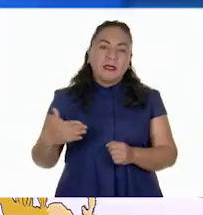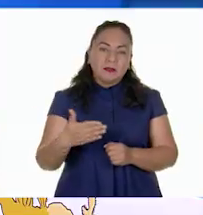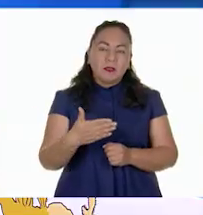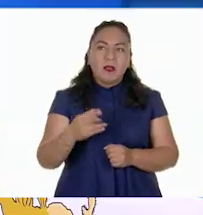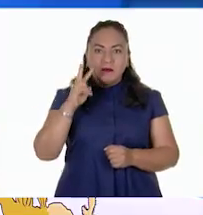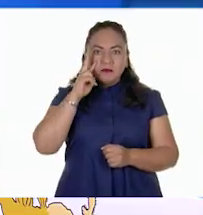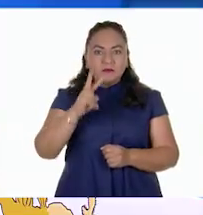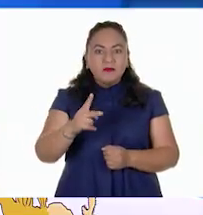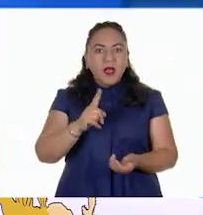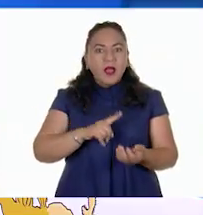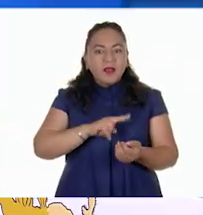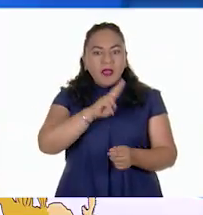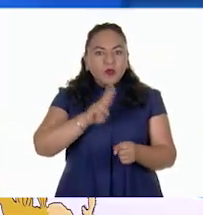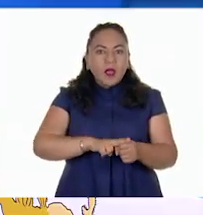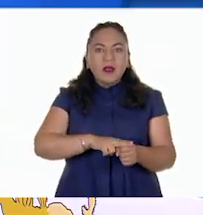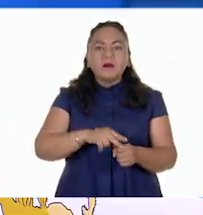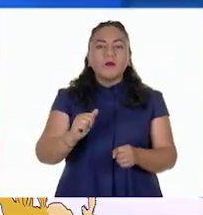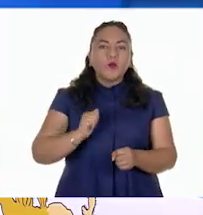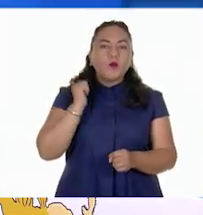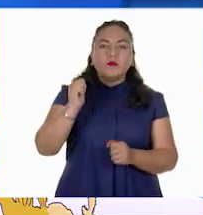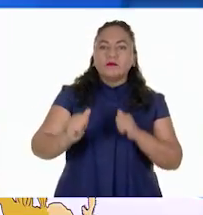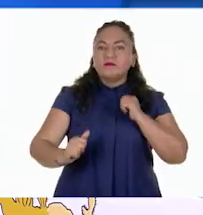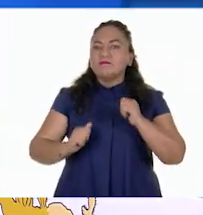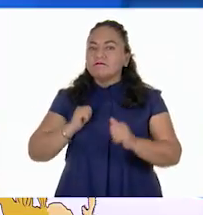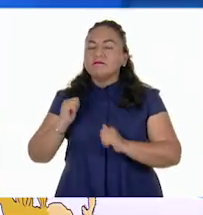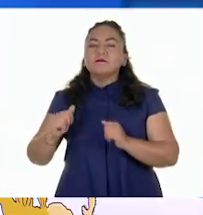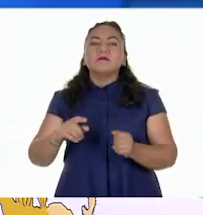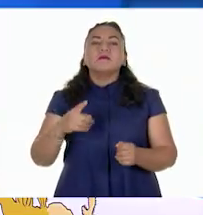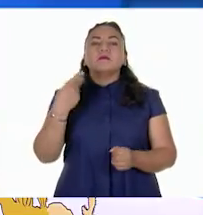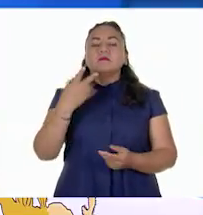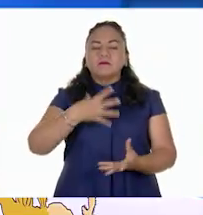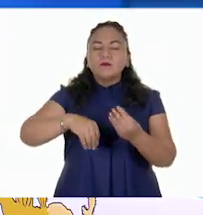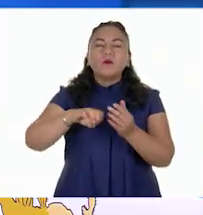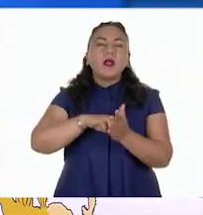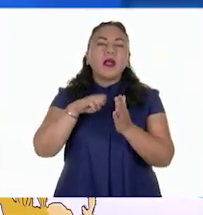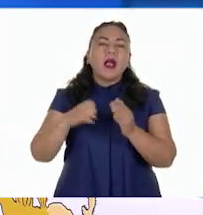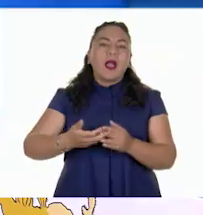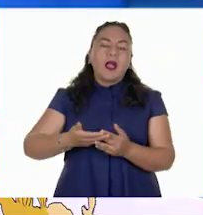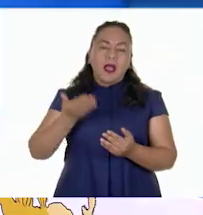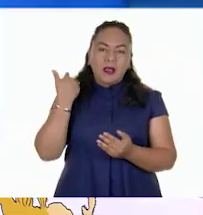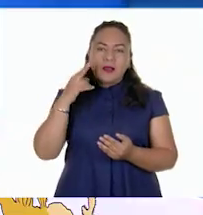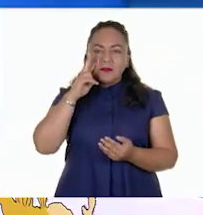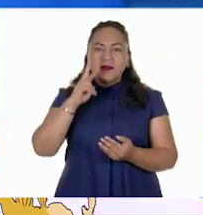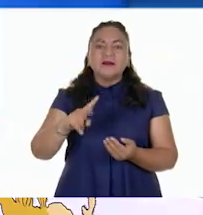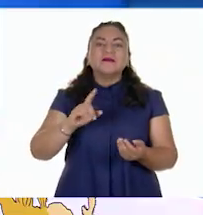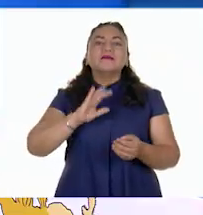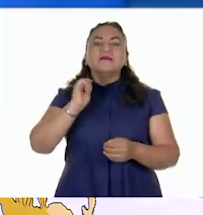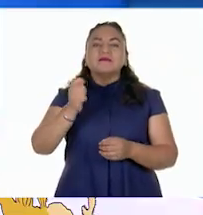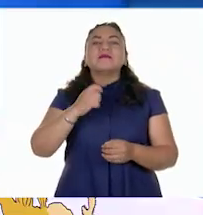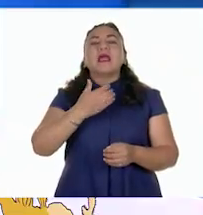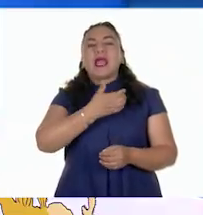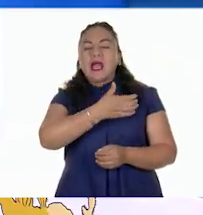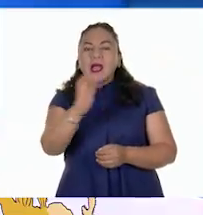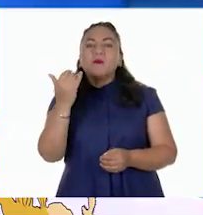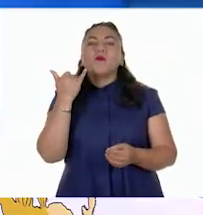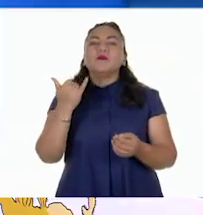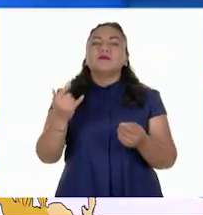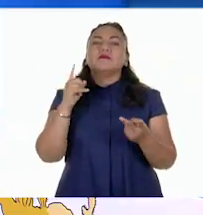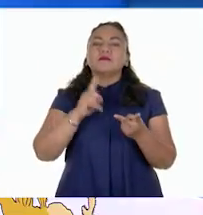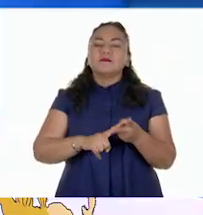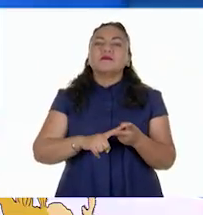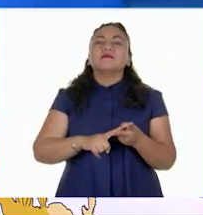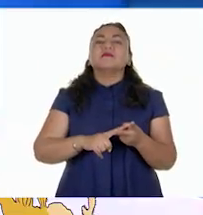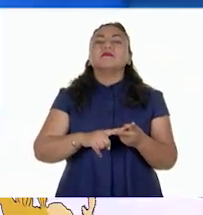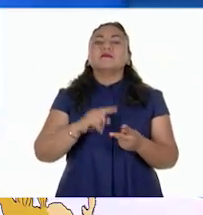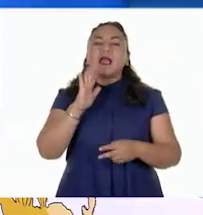así como el desarrollo de actividades productivas, como la agricultura y ganadería, están directamente relacionadas con las